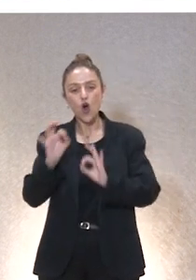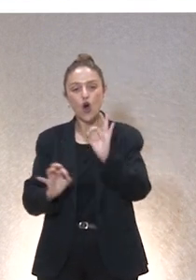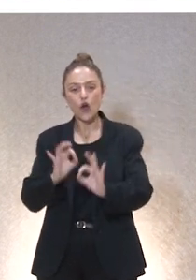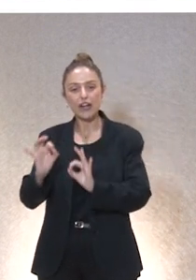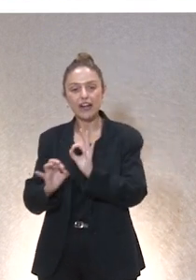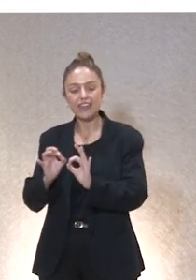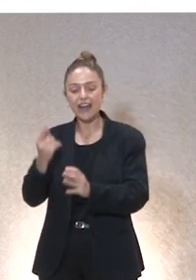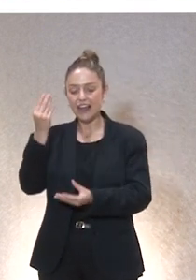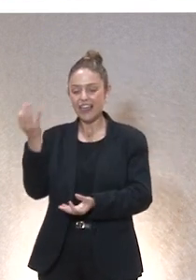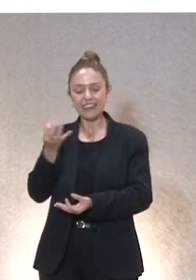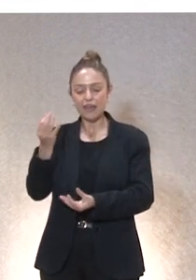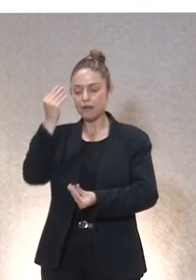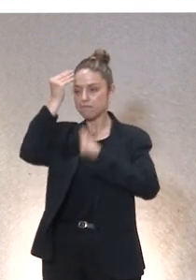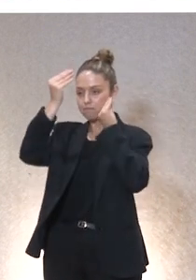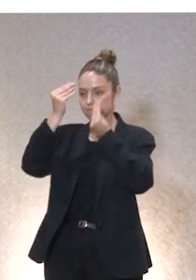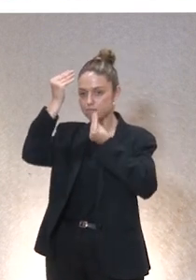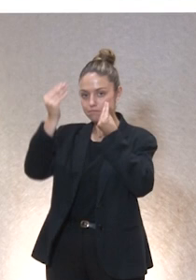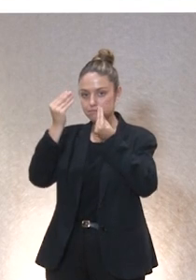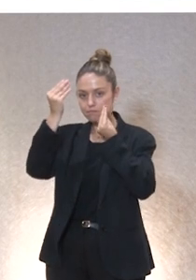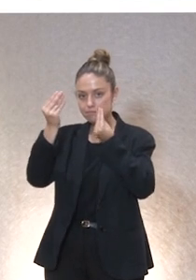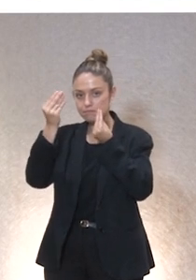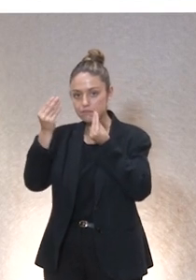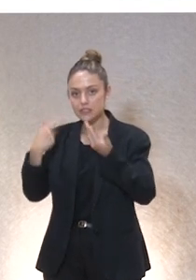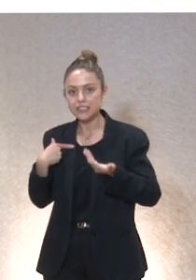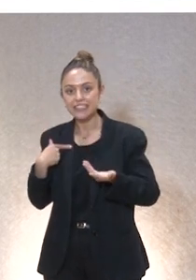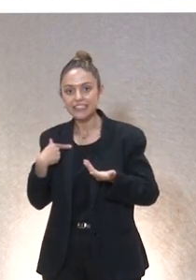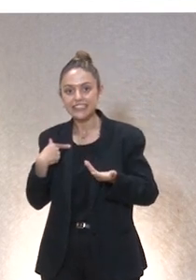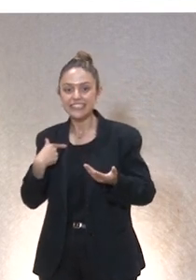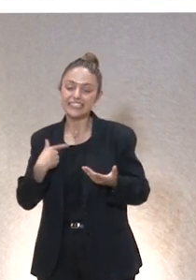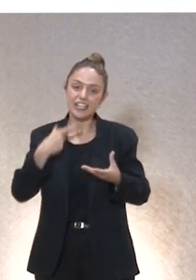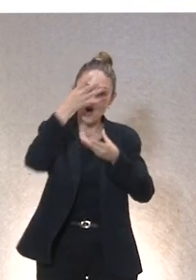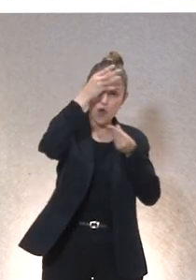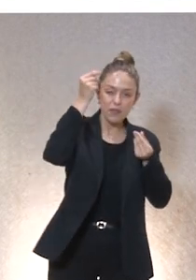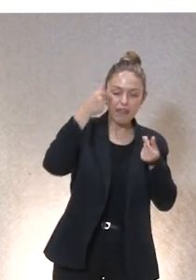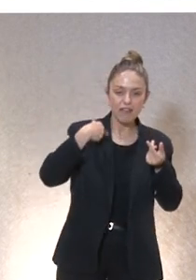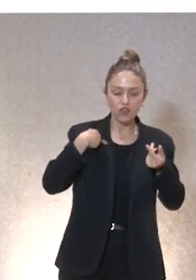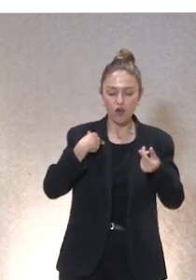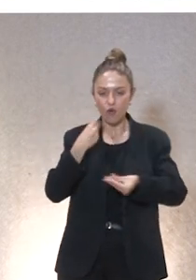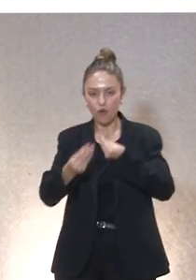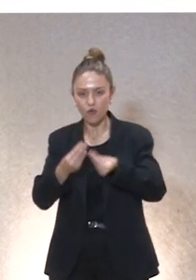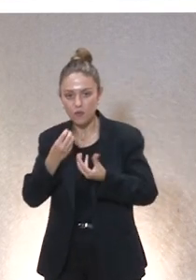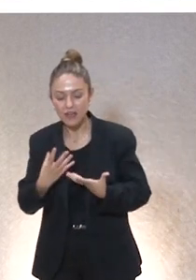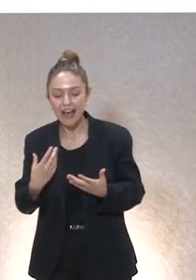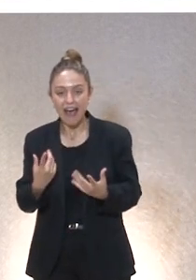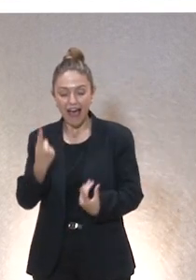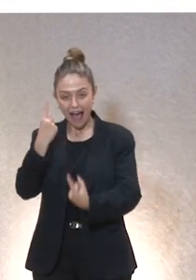tienen que preguntarse en algún momento si están generando entrañas enfermizas o entrañas solidarias a veces las nuevas